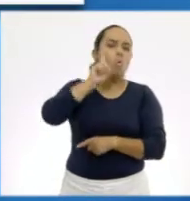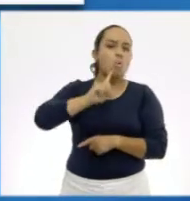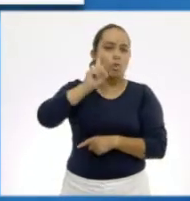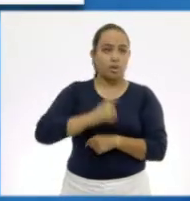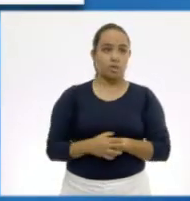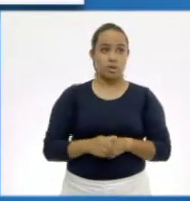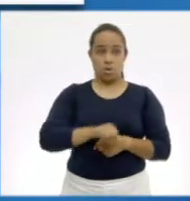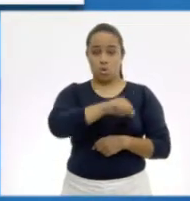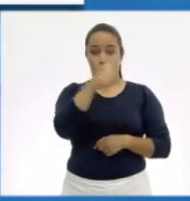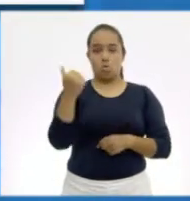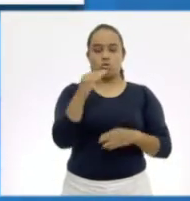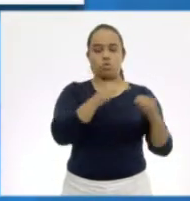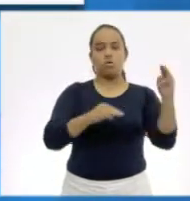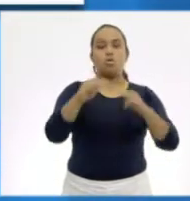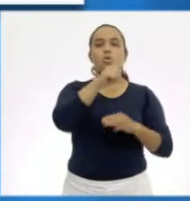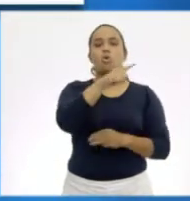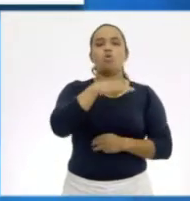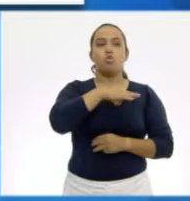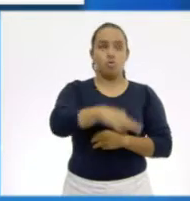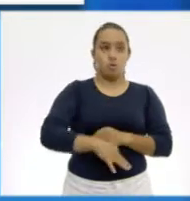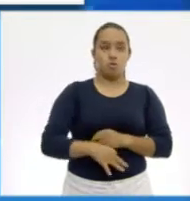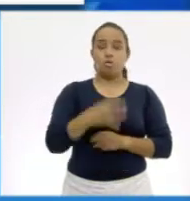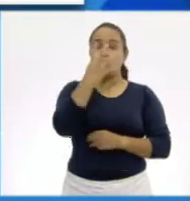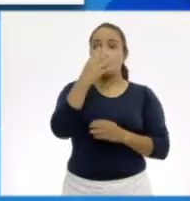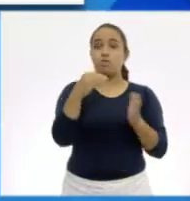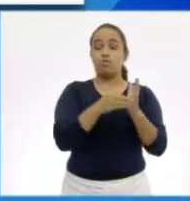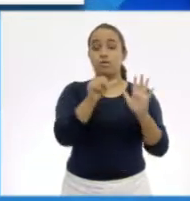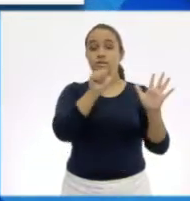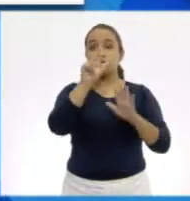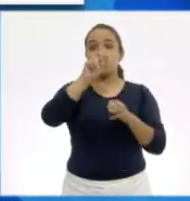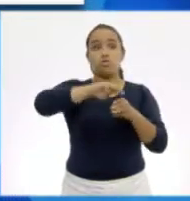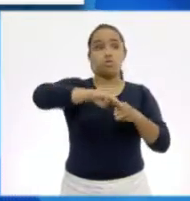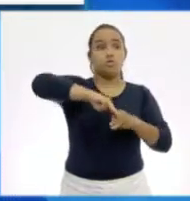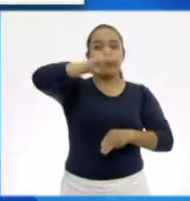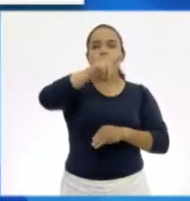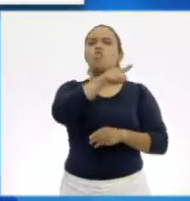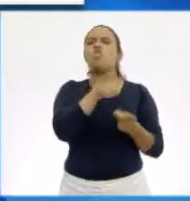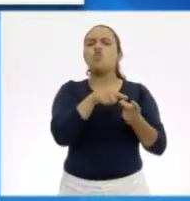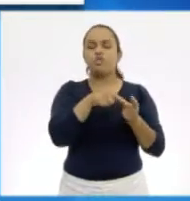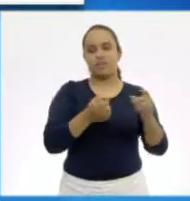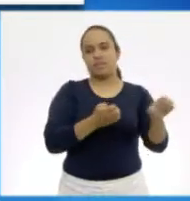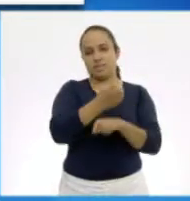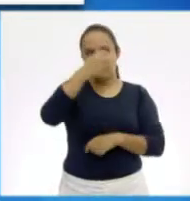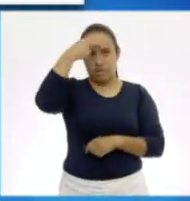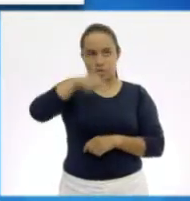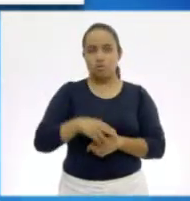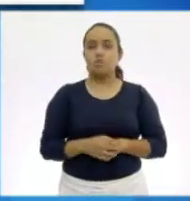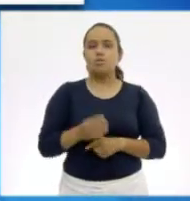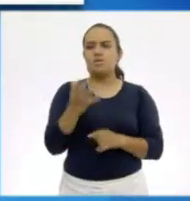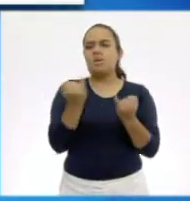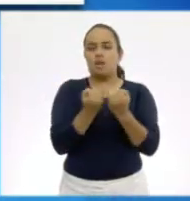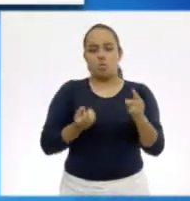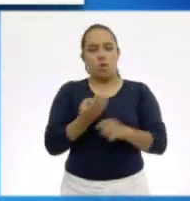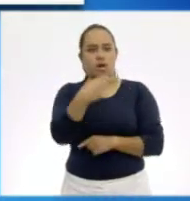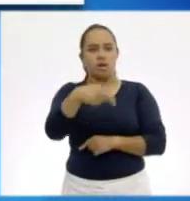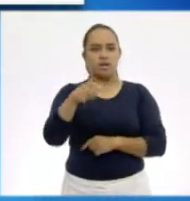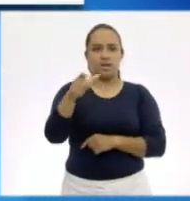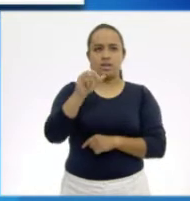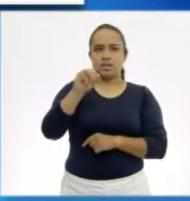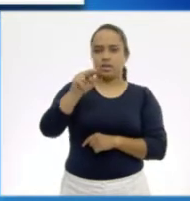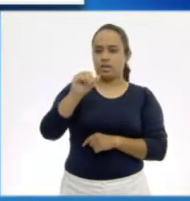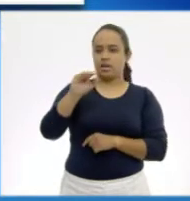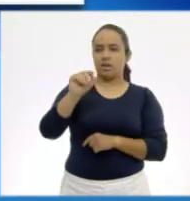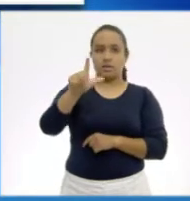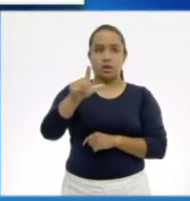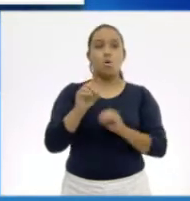cuatro, el Nevado de Toluca. Con una altura de 4,680 metros, se encuentra en el Estado de México. Se le conoce como Chinantecat,